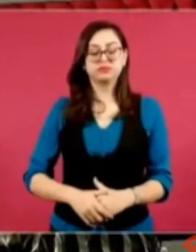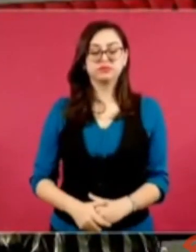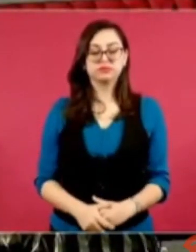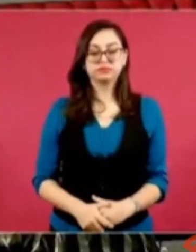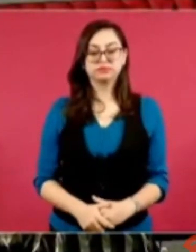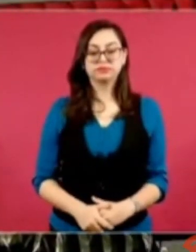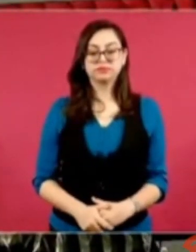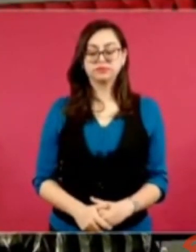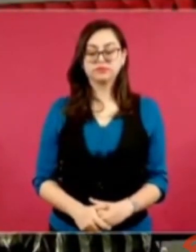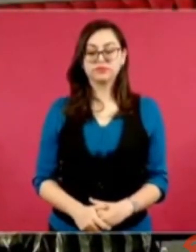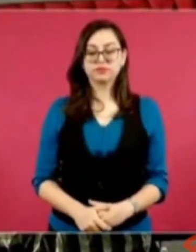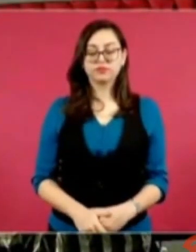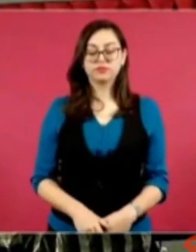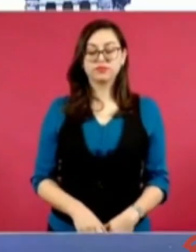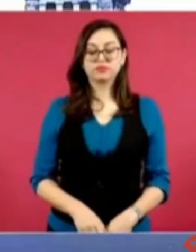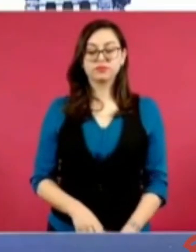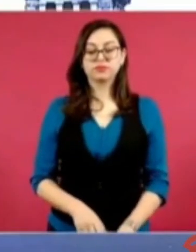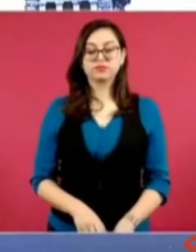spots